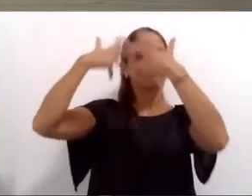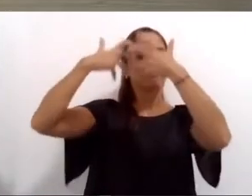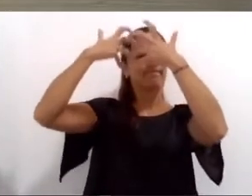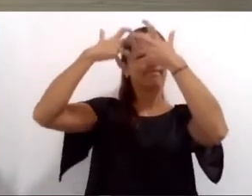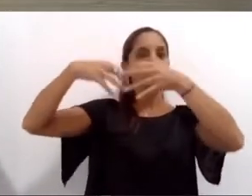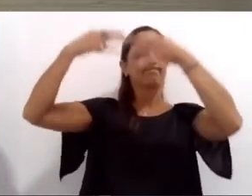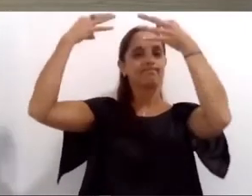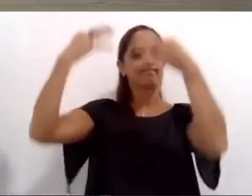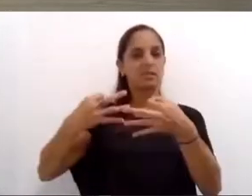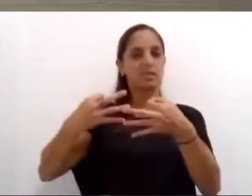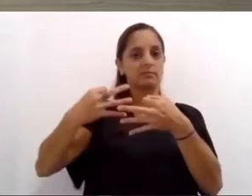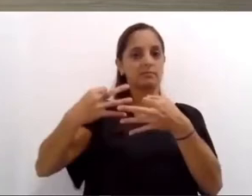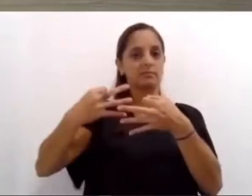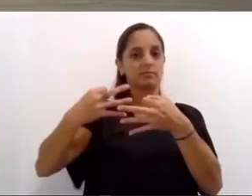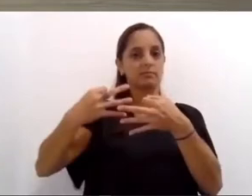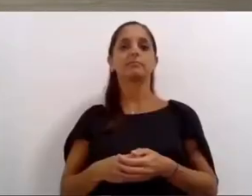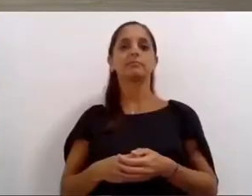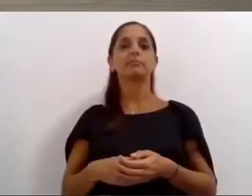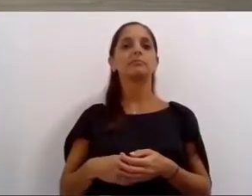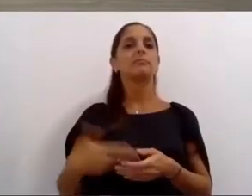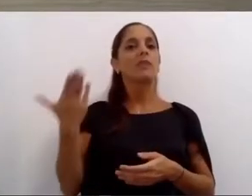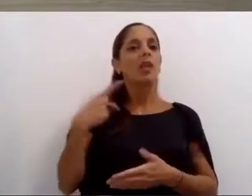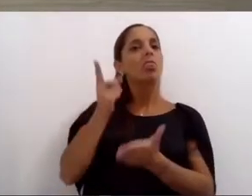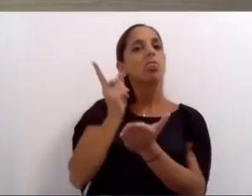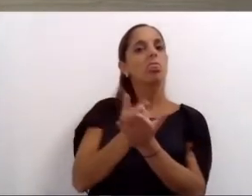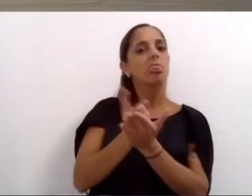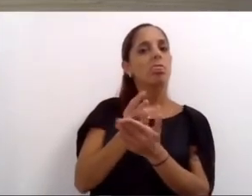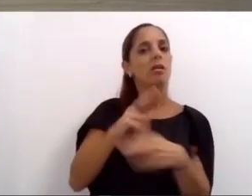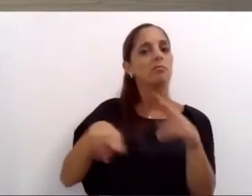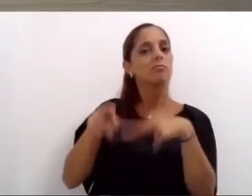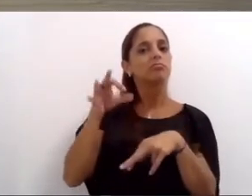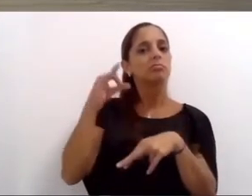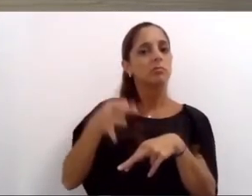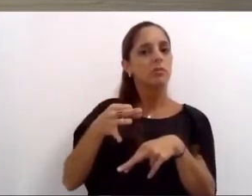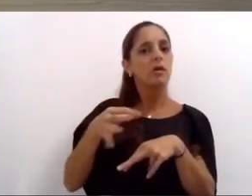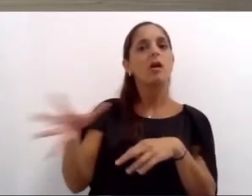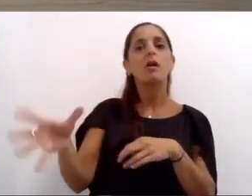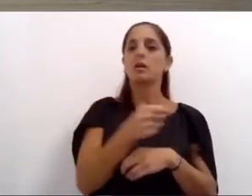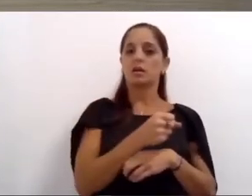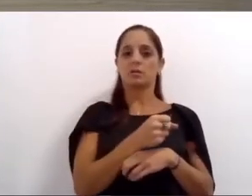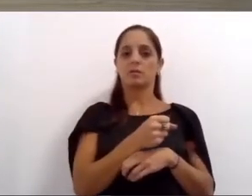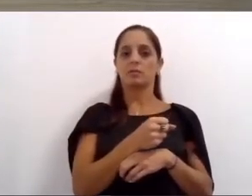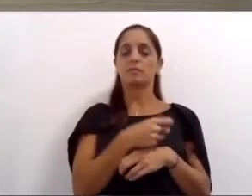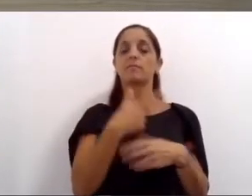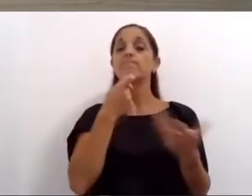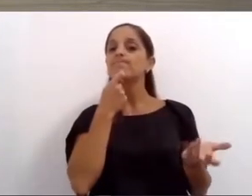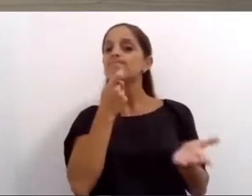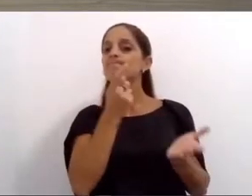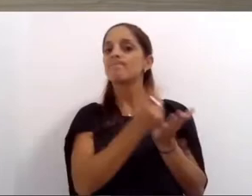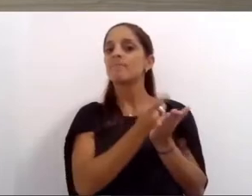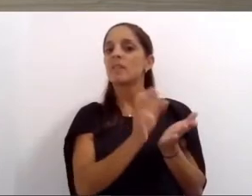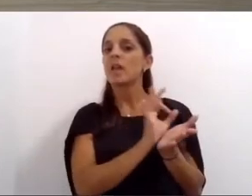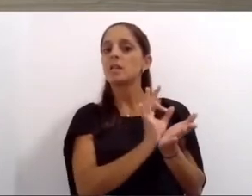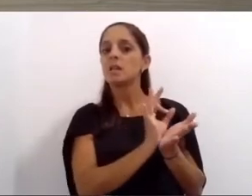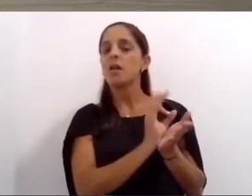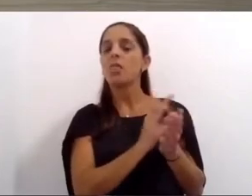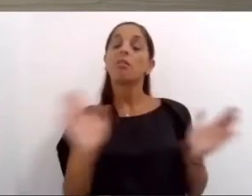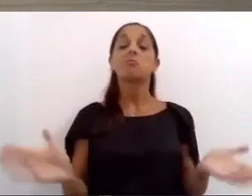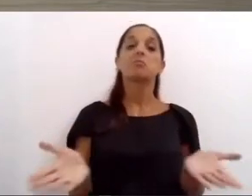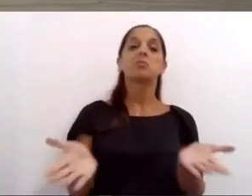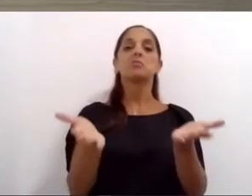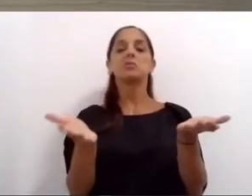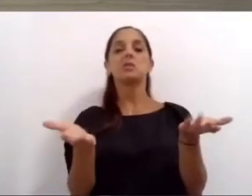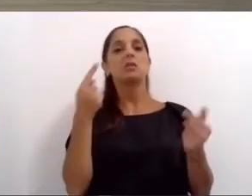tuvimos que tomar una decisión y lo hice si no un día nos íbamos a levantar y nos íbamos a encontrar sin